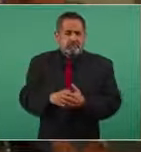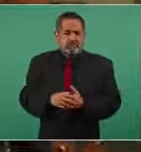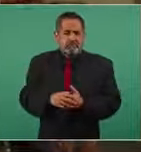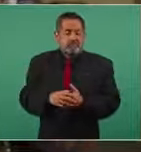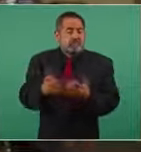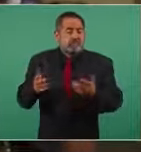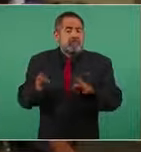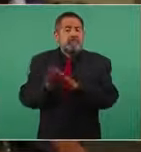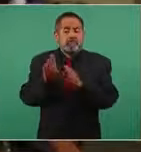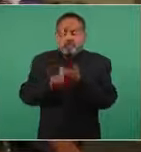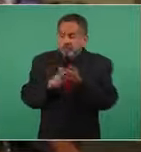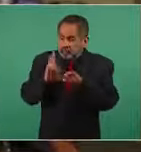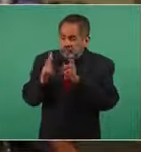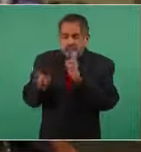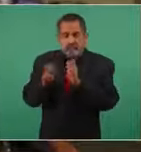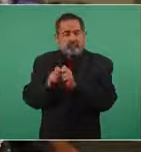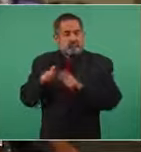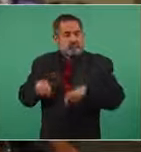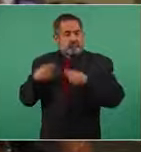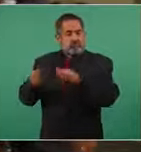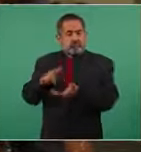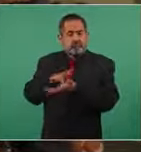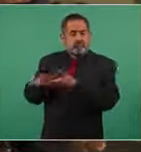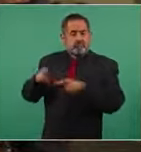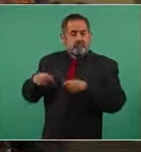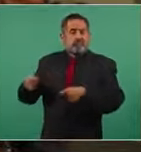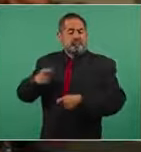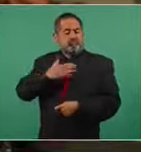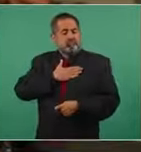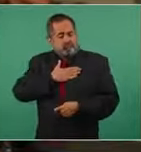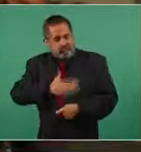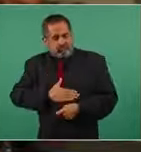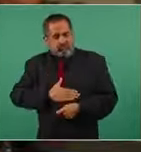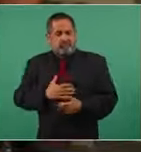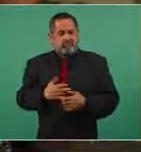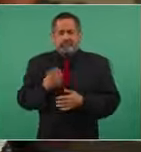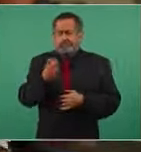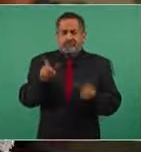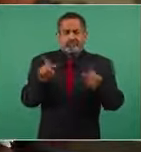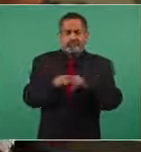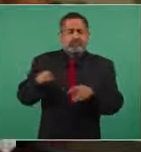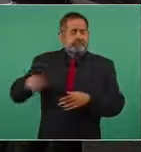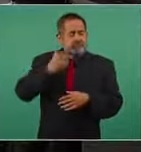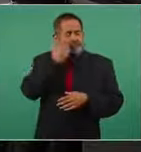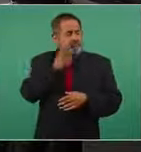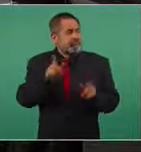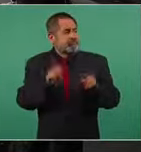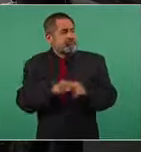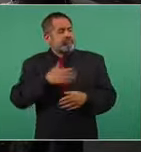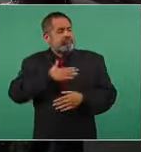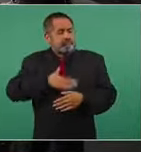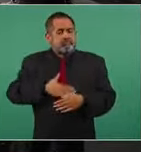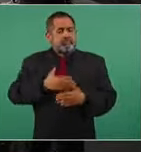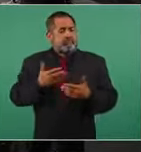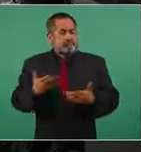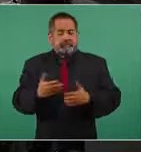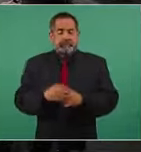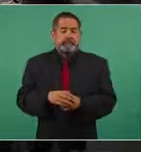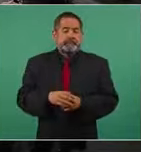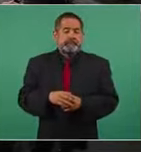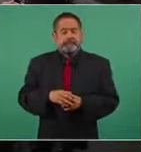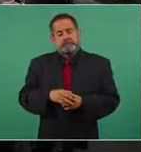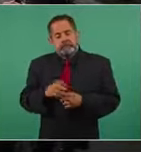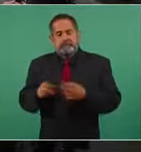ver de qué manera se les va a poder brindar justicia eso es lo único que están pidiendo y la otra